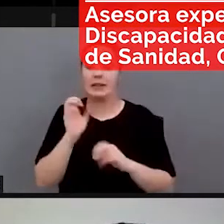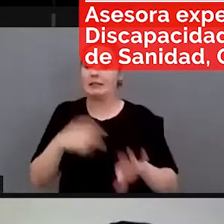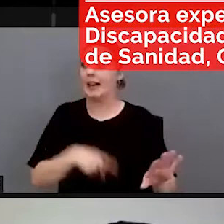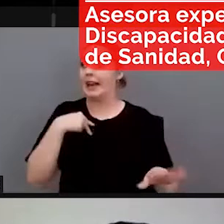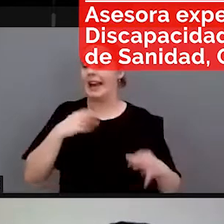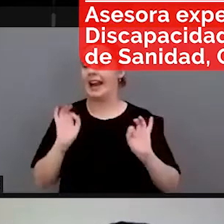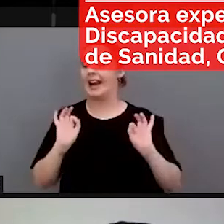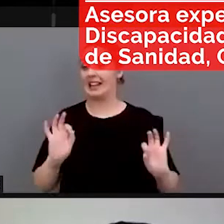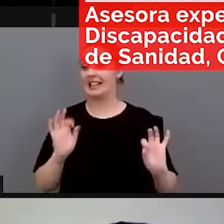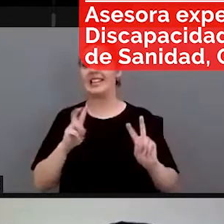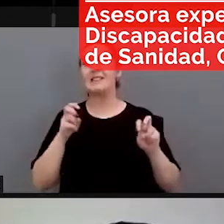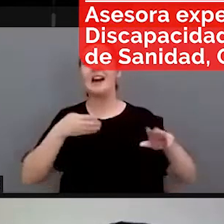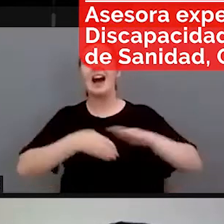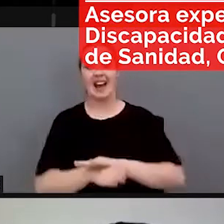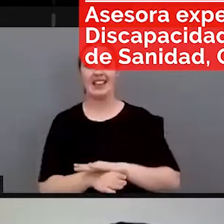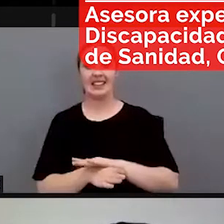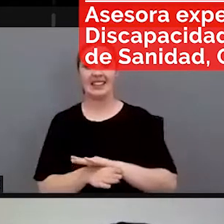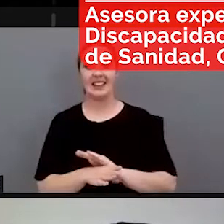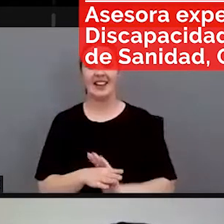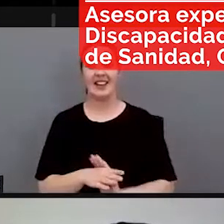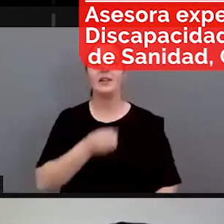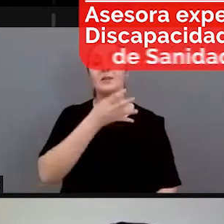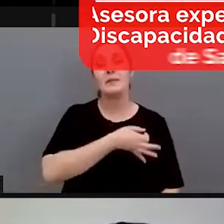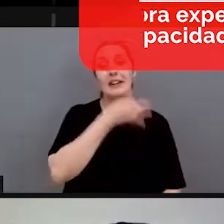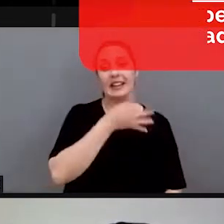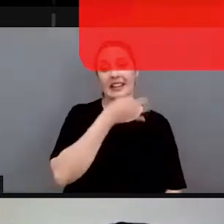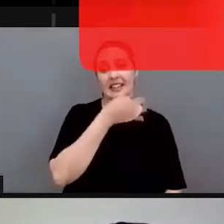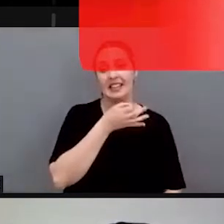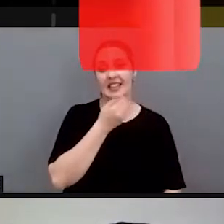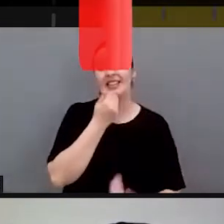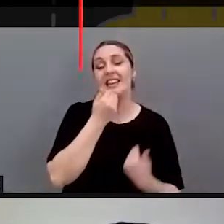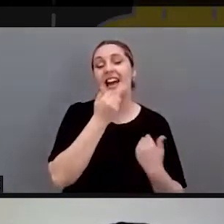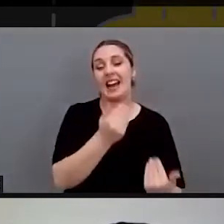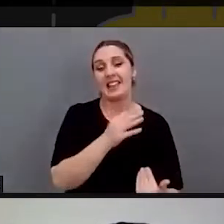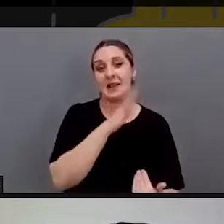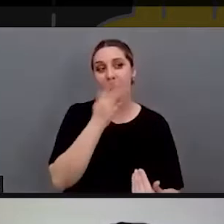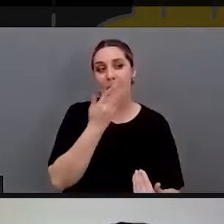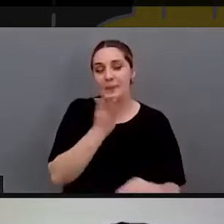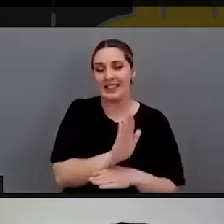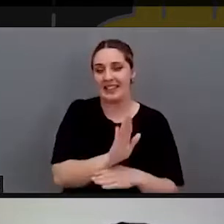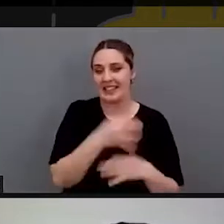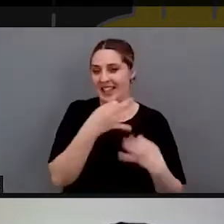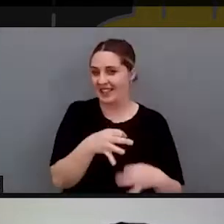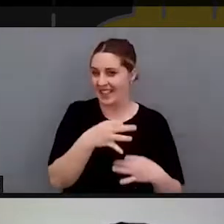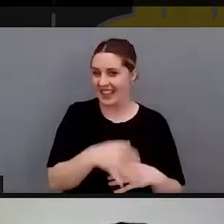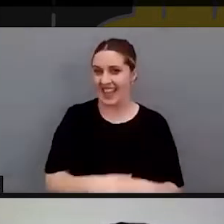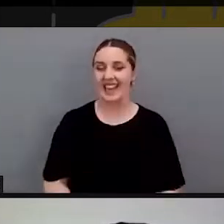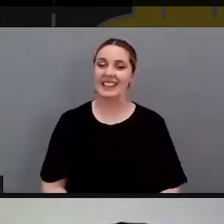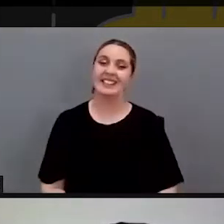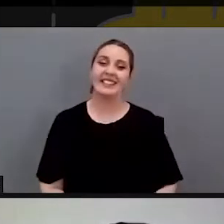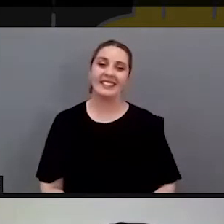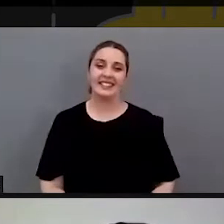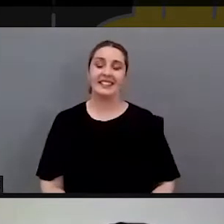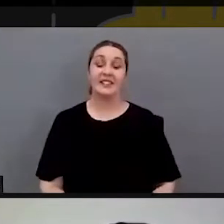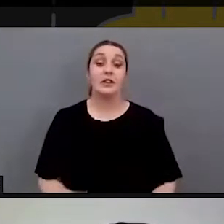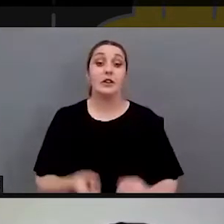sobre la accesibilidad, ¿no, Fefa? Buenas tardes, José Manuel. Muchas gracias por esa sencilla presentación. Bueno, y